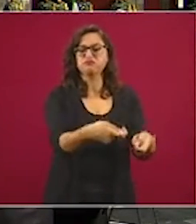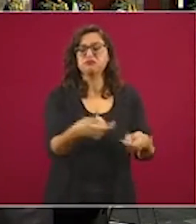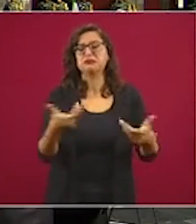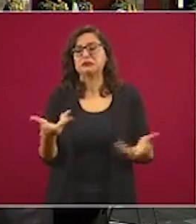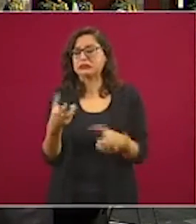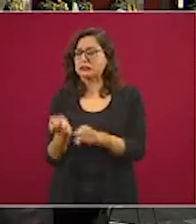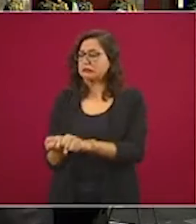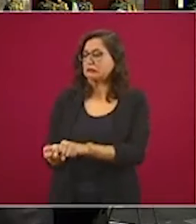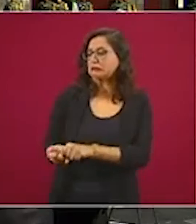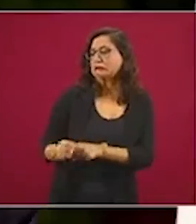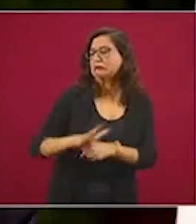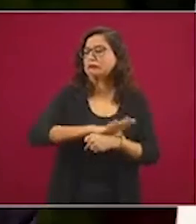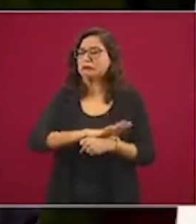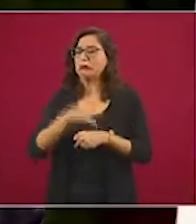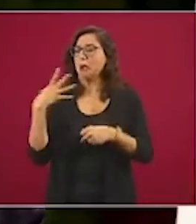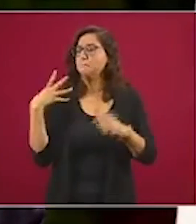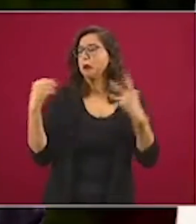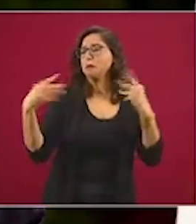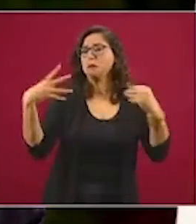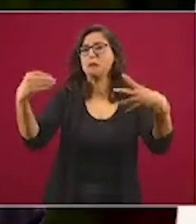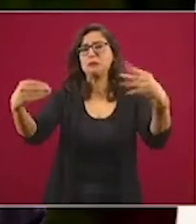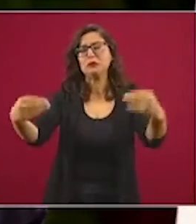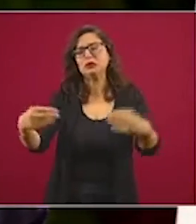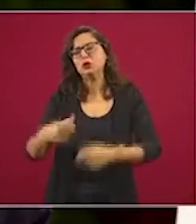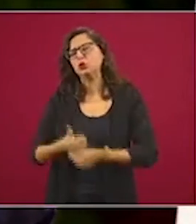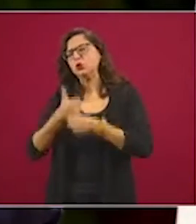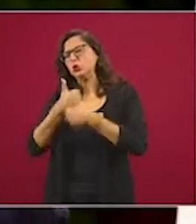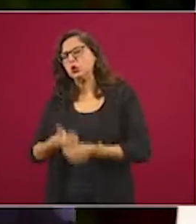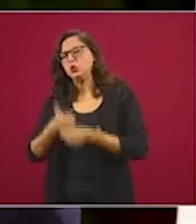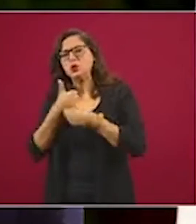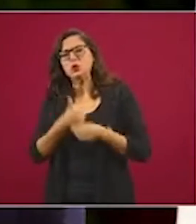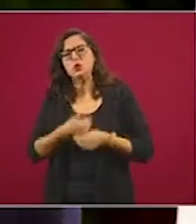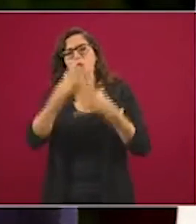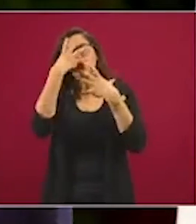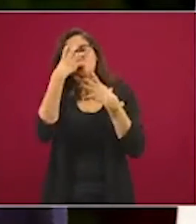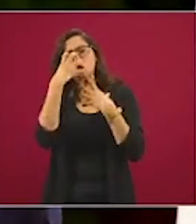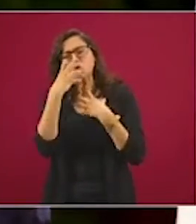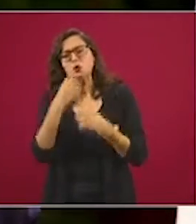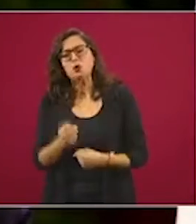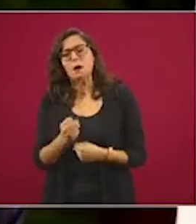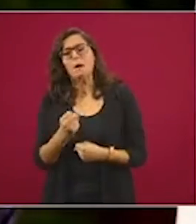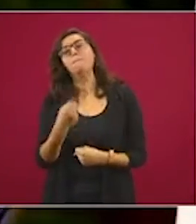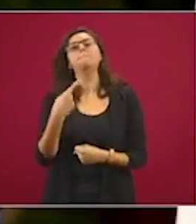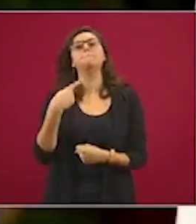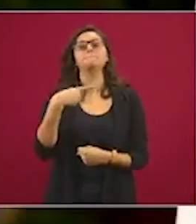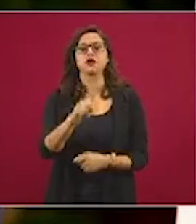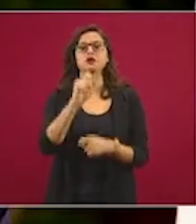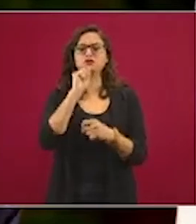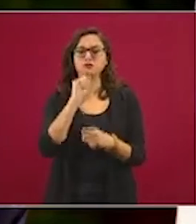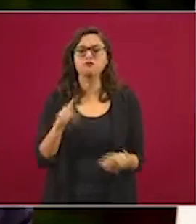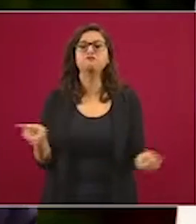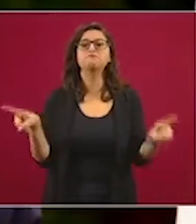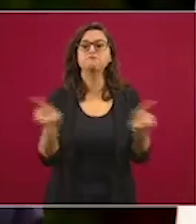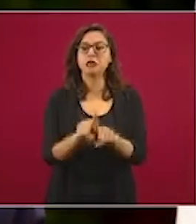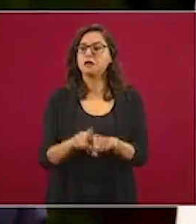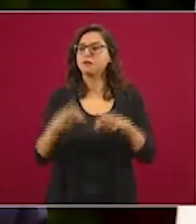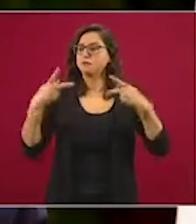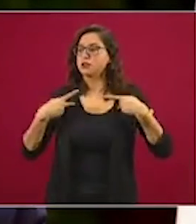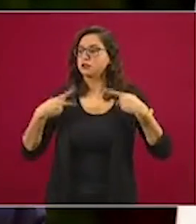tristeza y penurias, pero también ha fortalecido el amor en las familias.